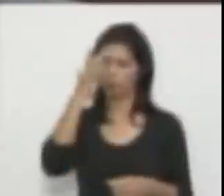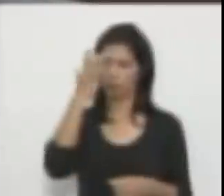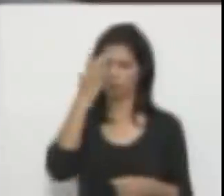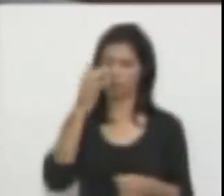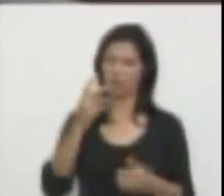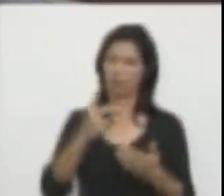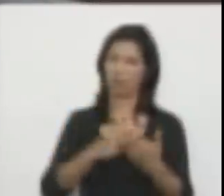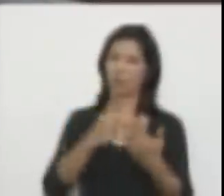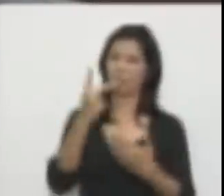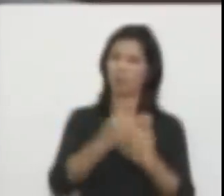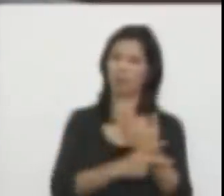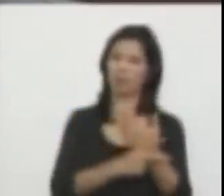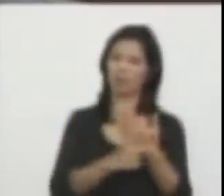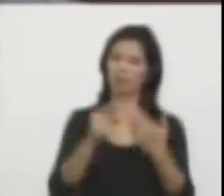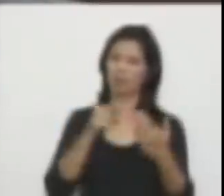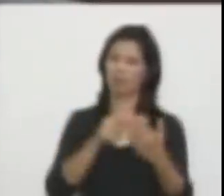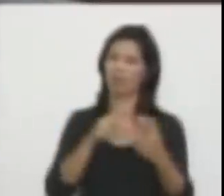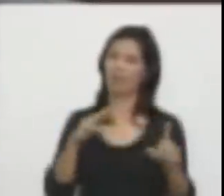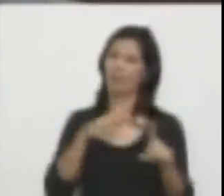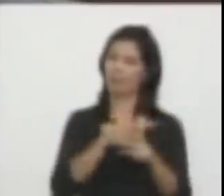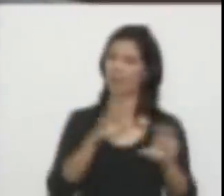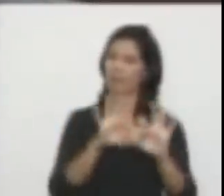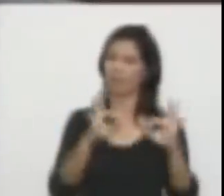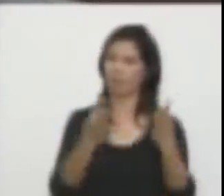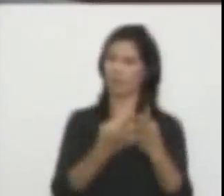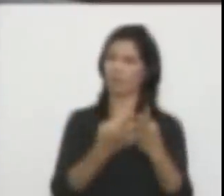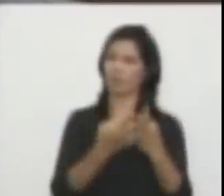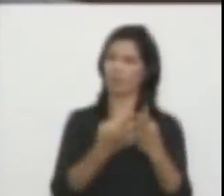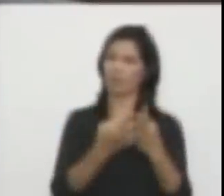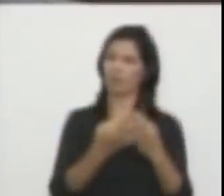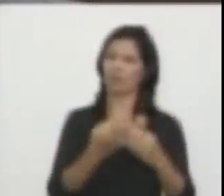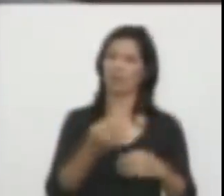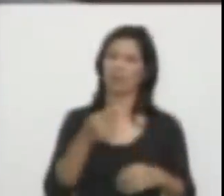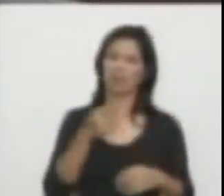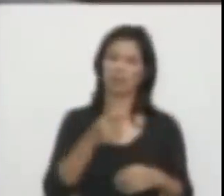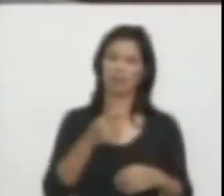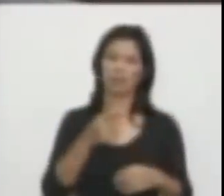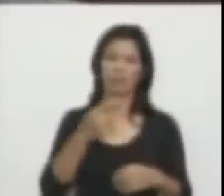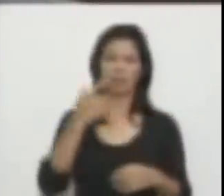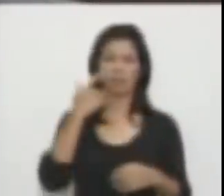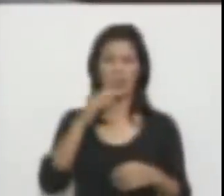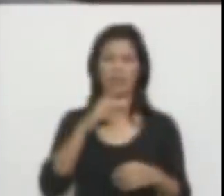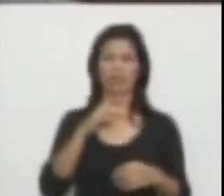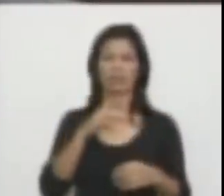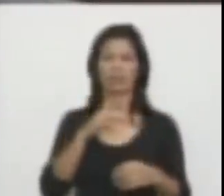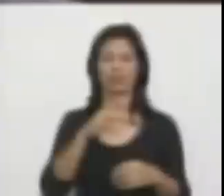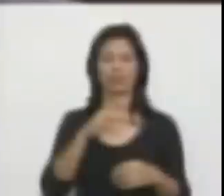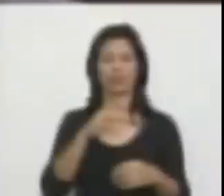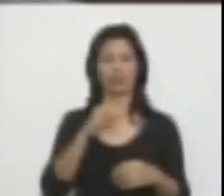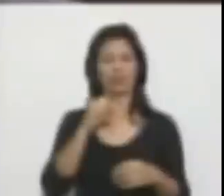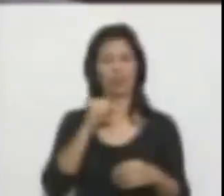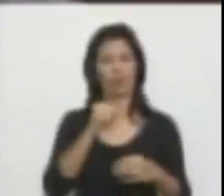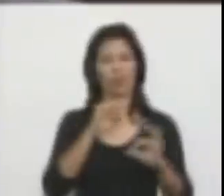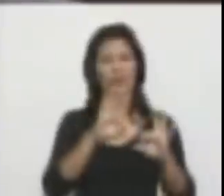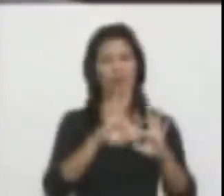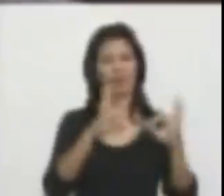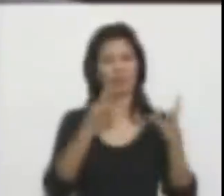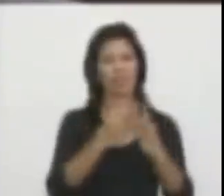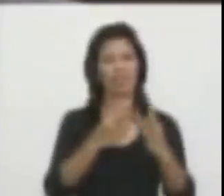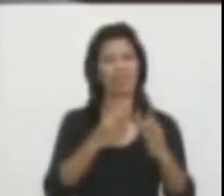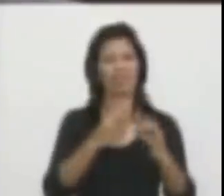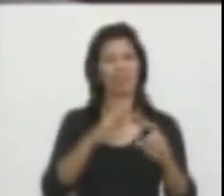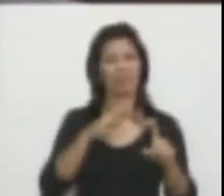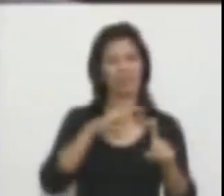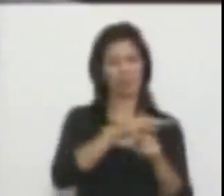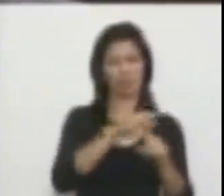es atentatorio de la familia. Golpea en el plexo solar la familia que